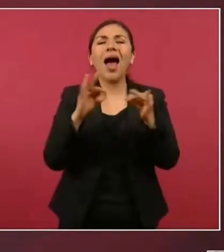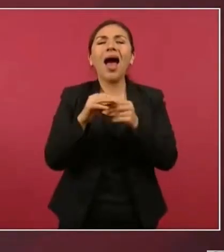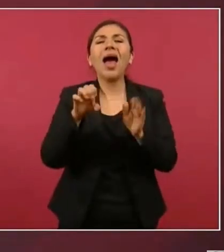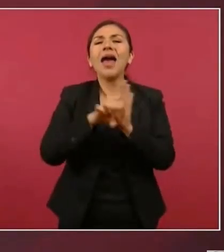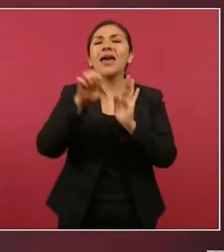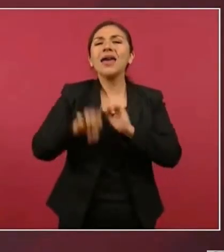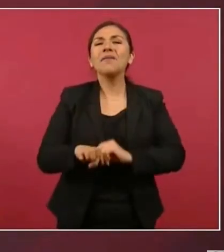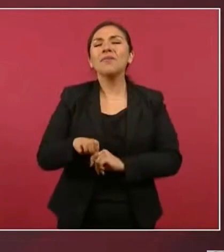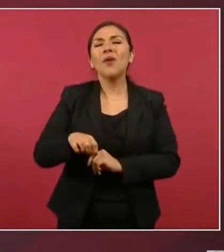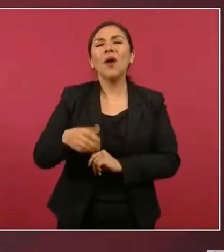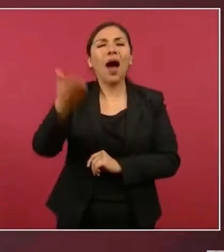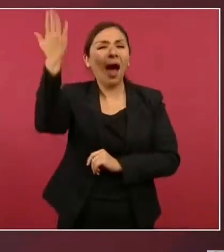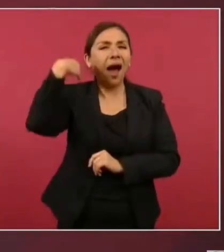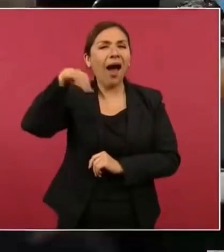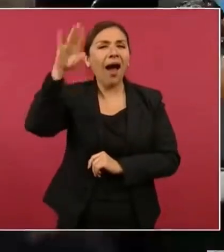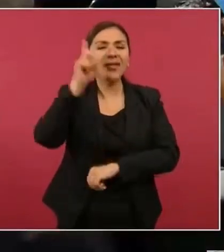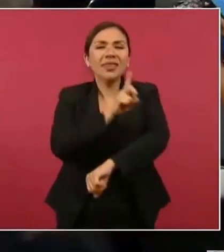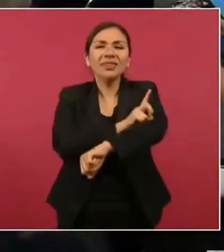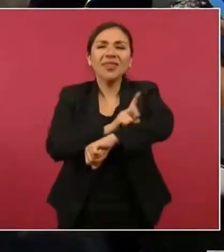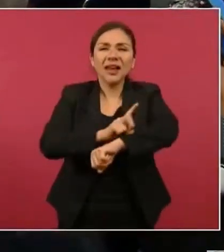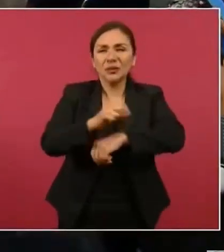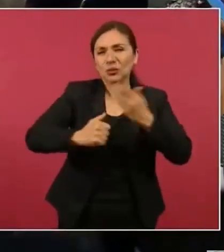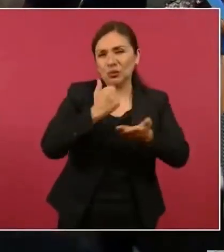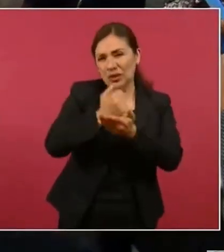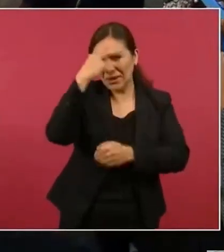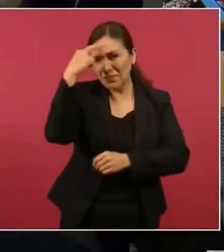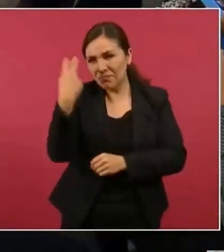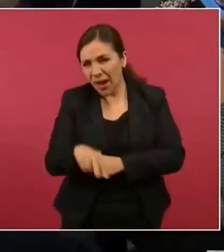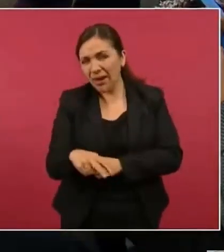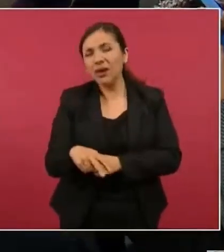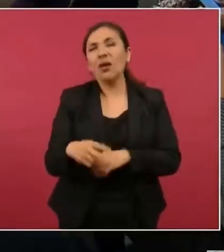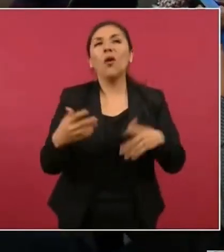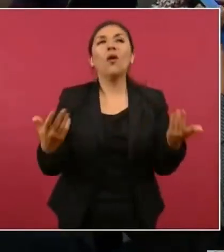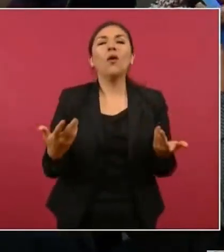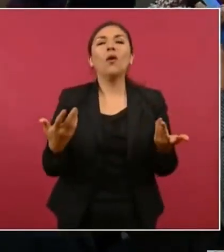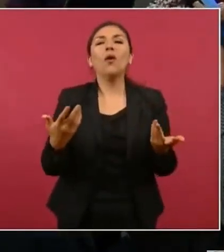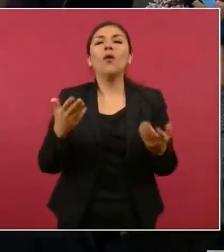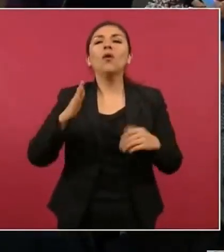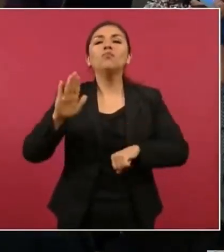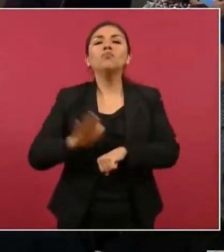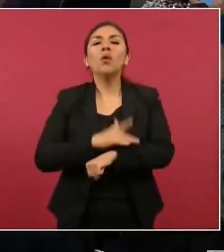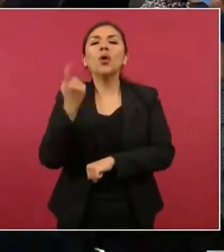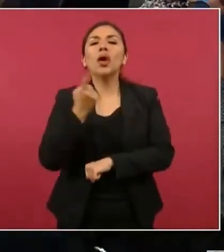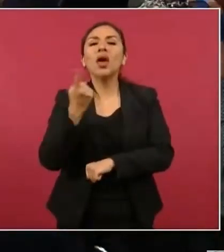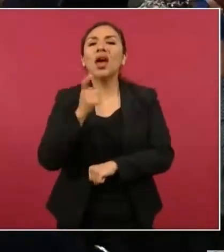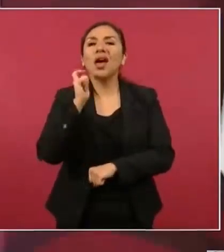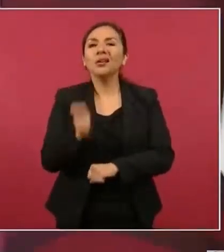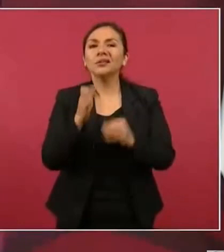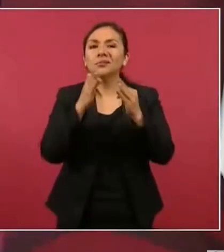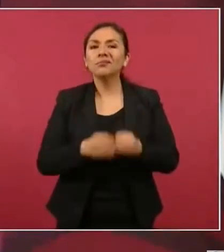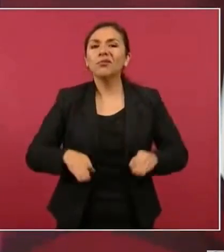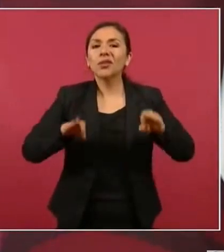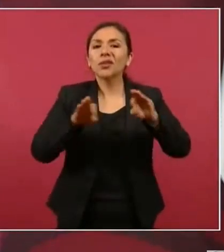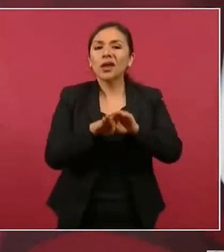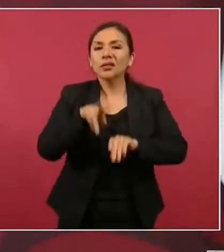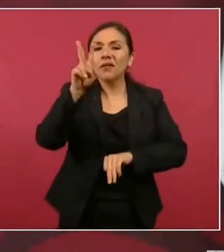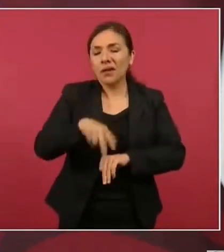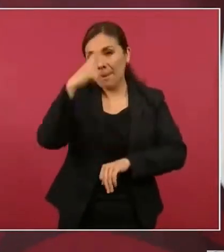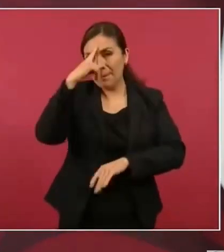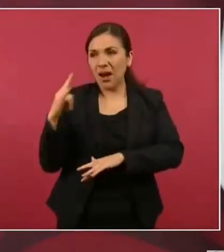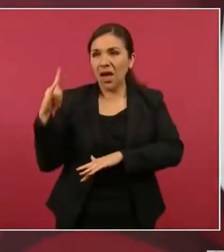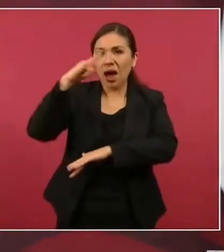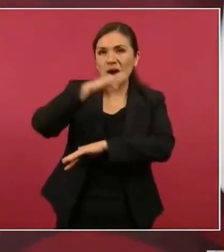delegaciones de la Ciudad de México o del porqué, la importancia del